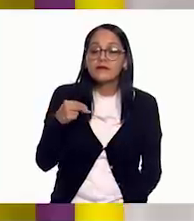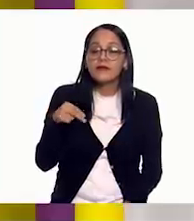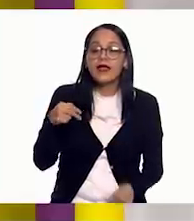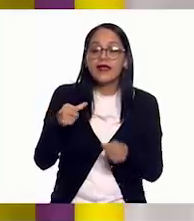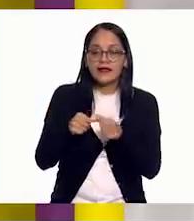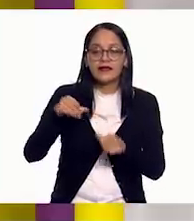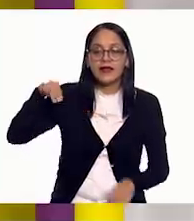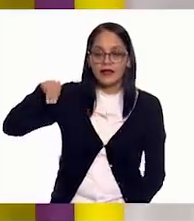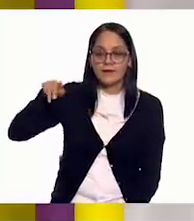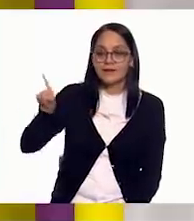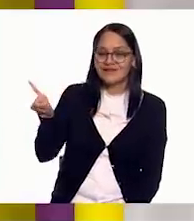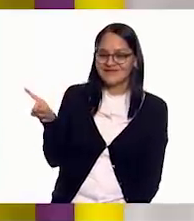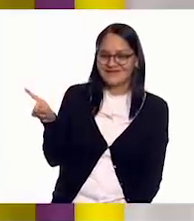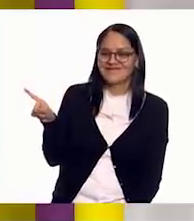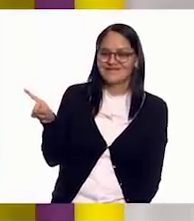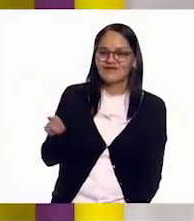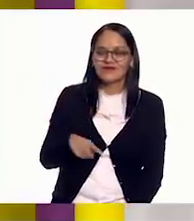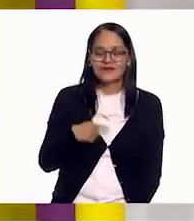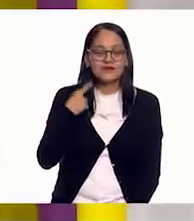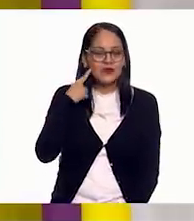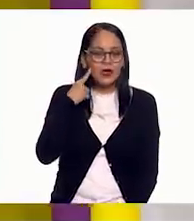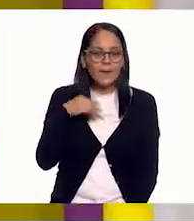M y suena M.